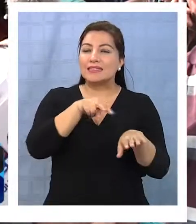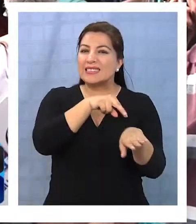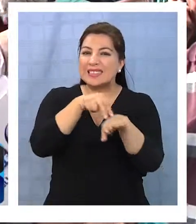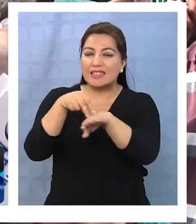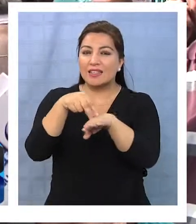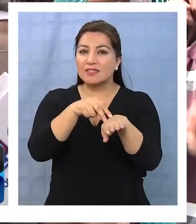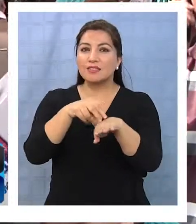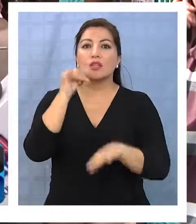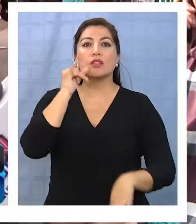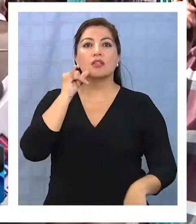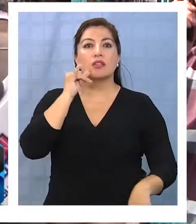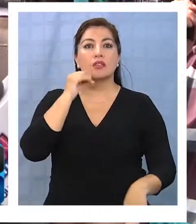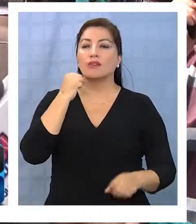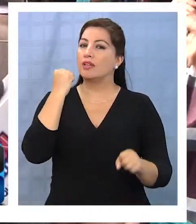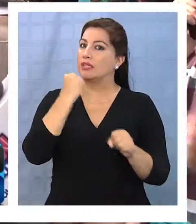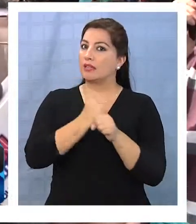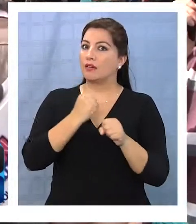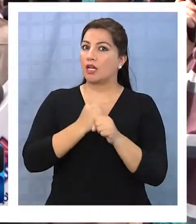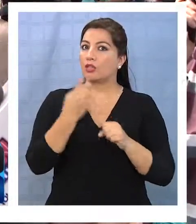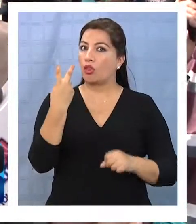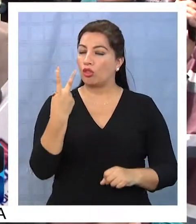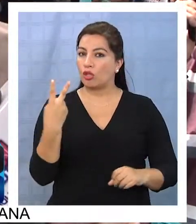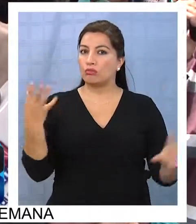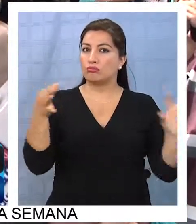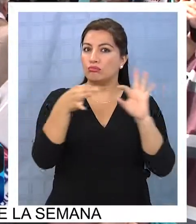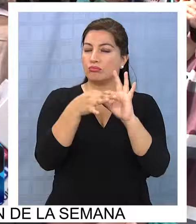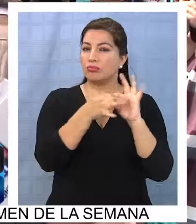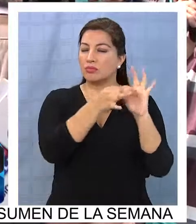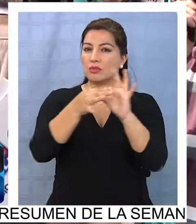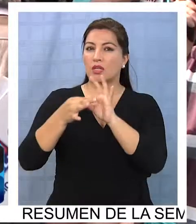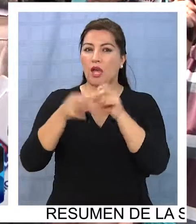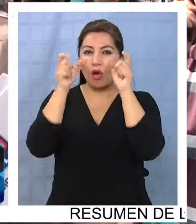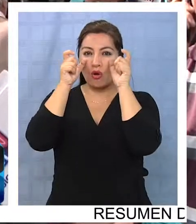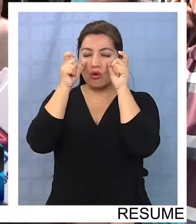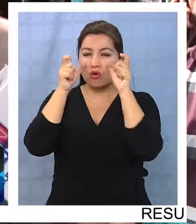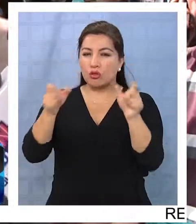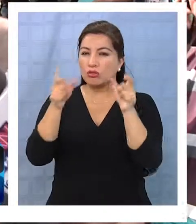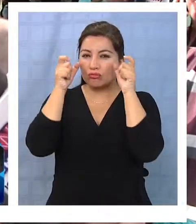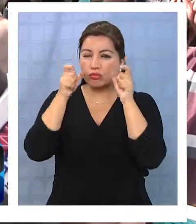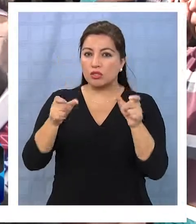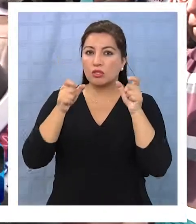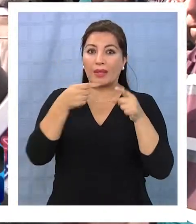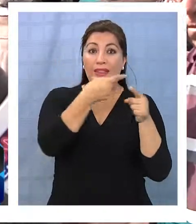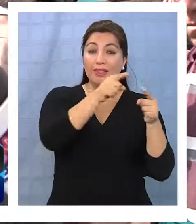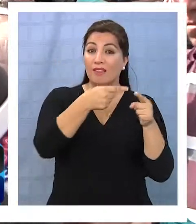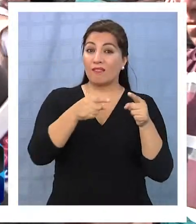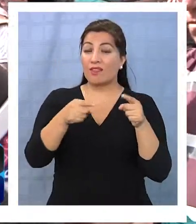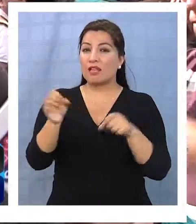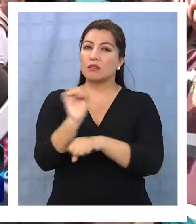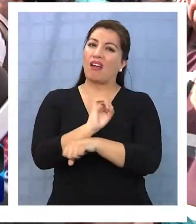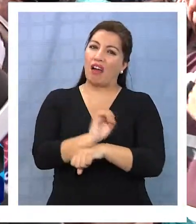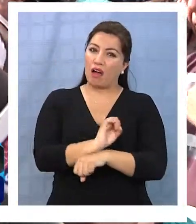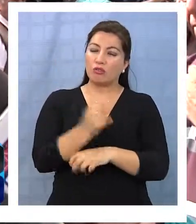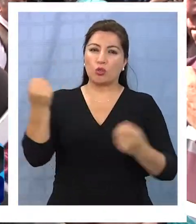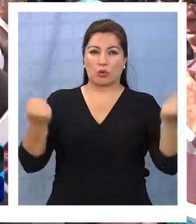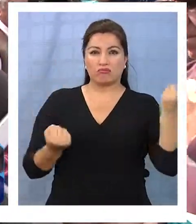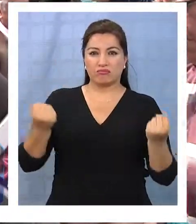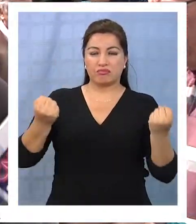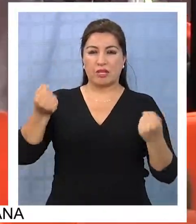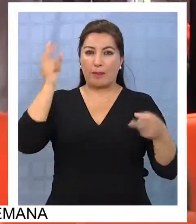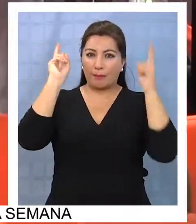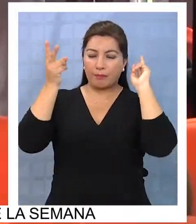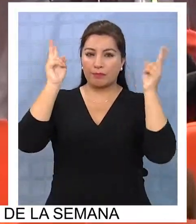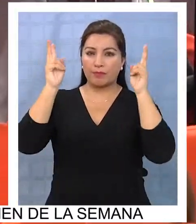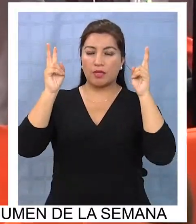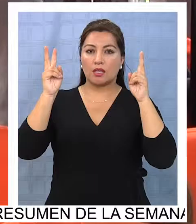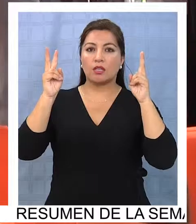donde están trabajando fuertemente en una fiscalización muy intensa para que los distintos vehículos que transportan pasajeros hacia la